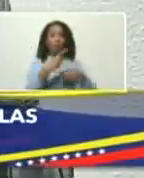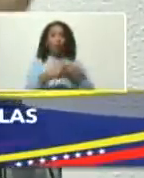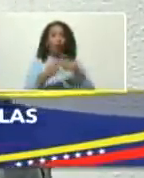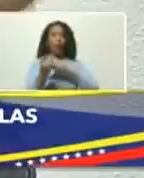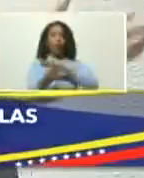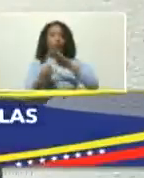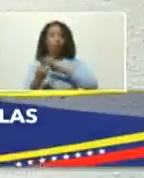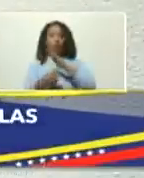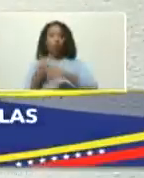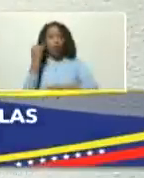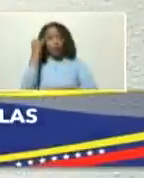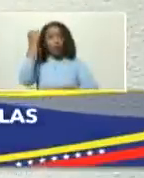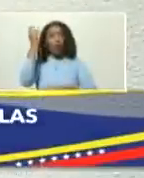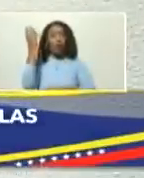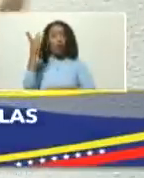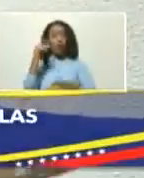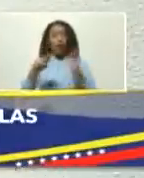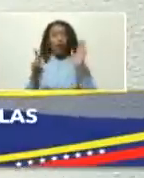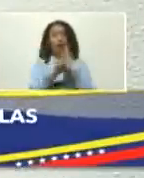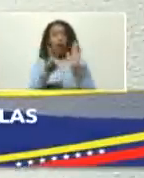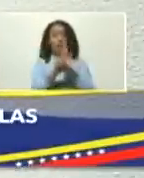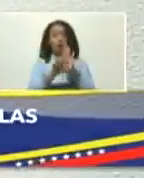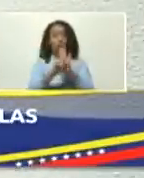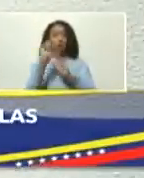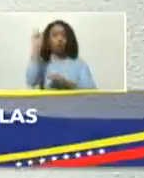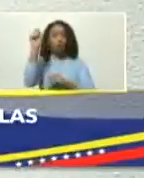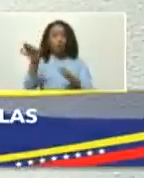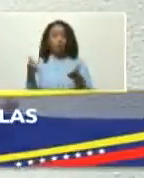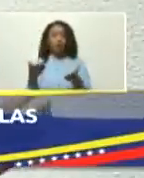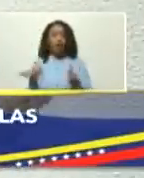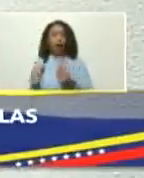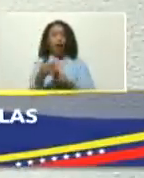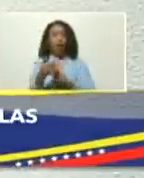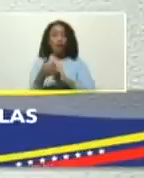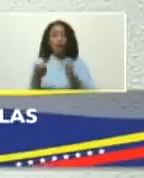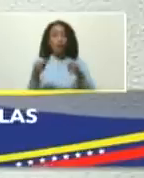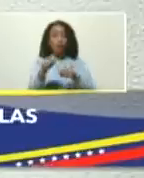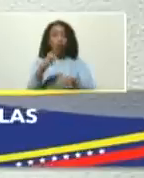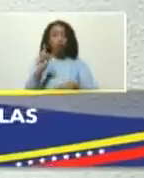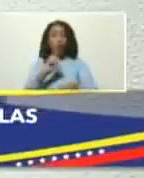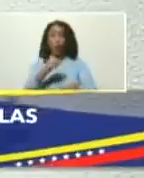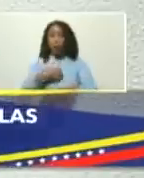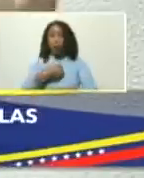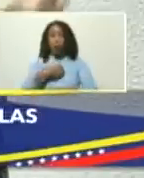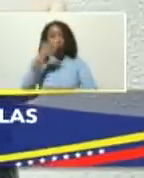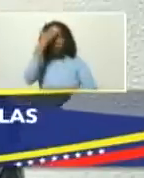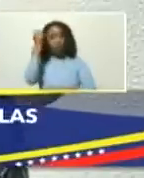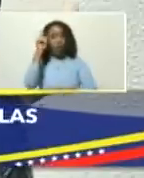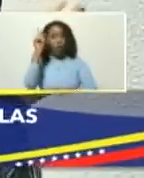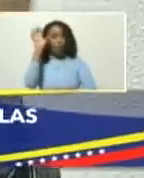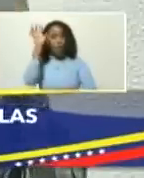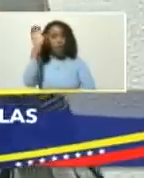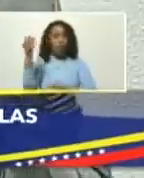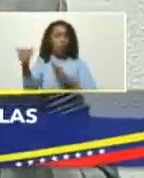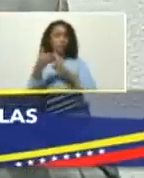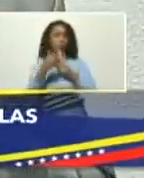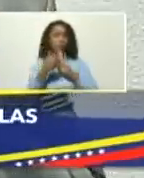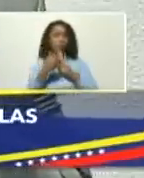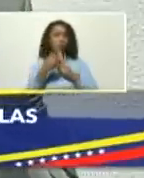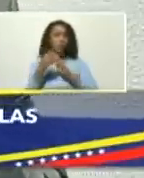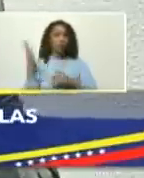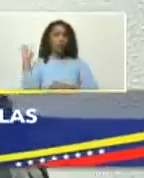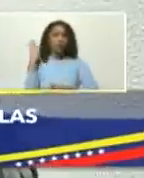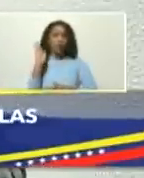institución creada por usted a través de la ley constitucional antibloqueo porque nunca nos podemos olvidar que somos un país agredido económicamente y que se viene